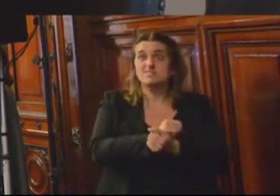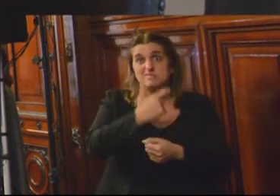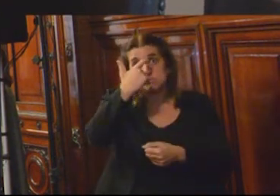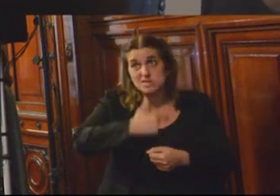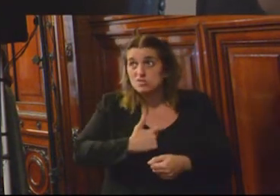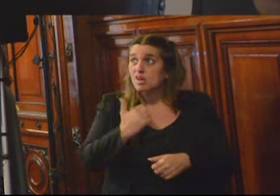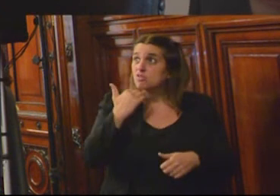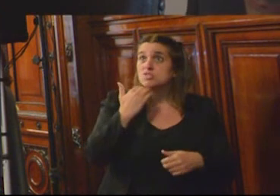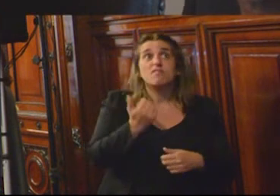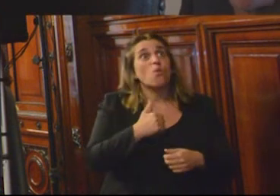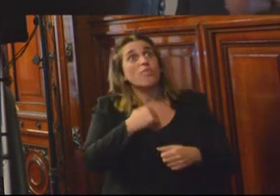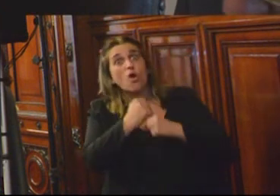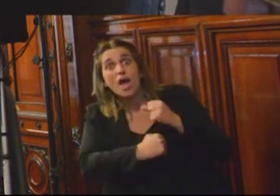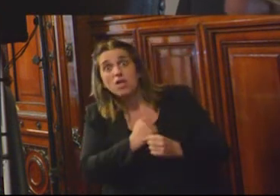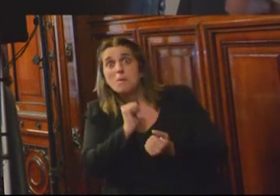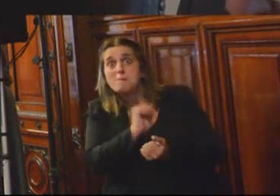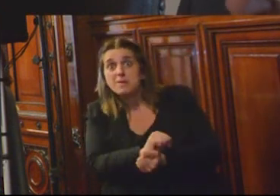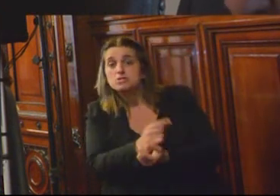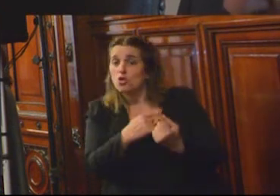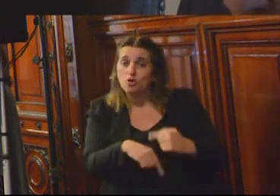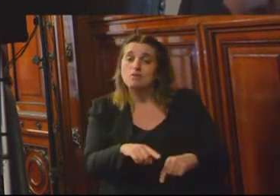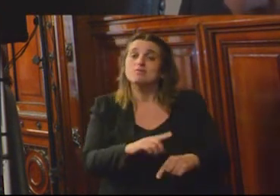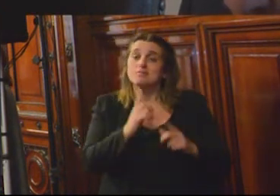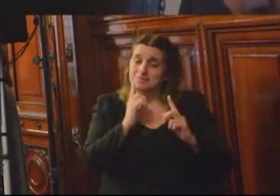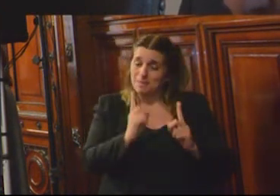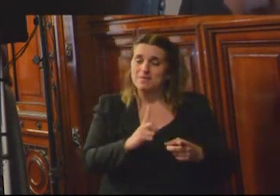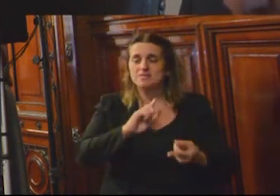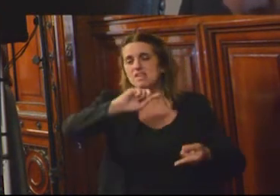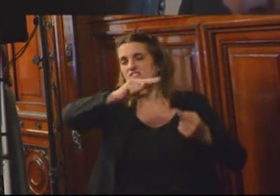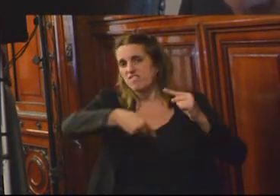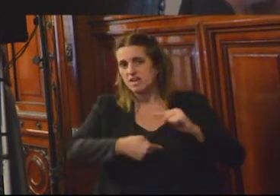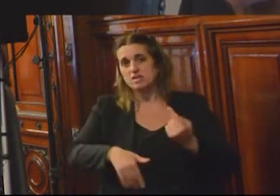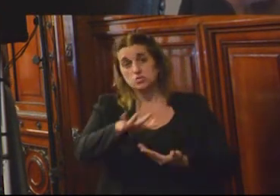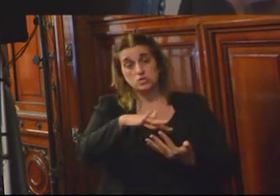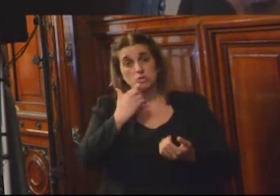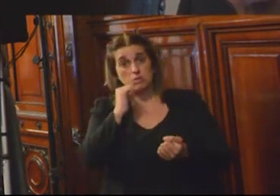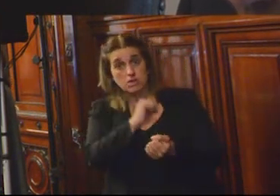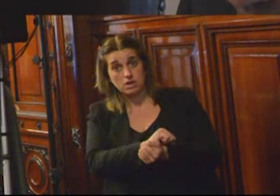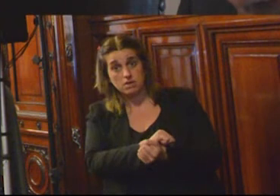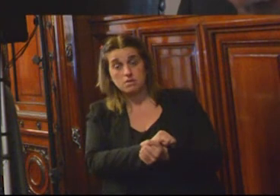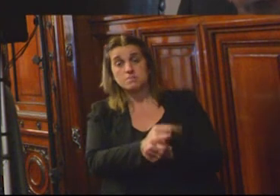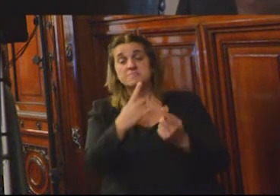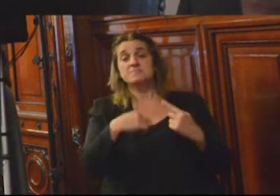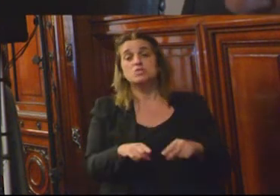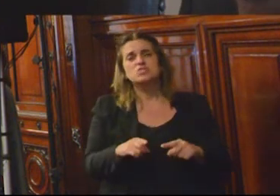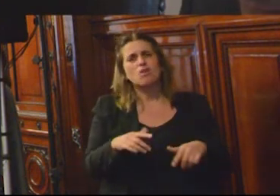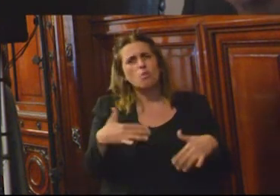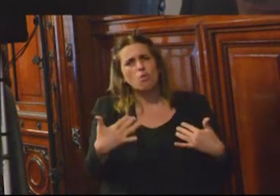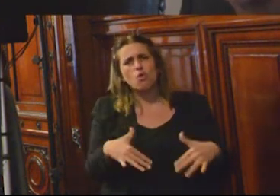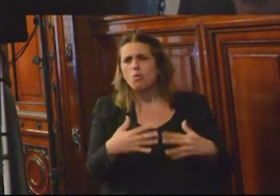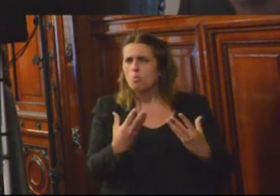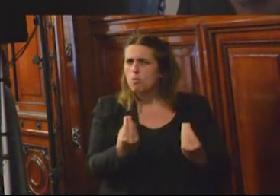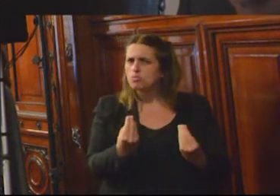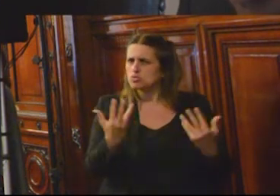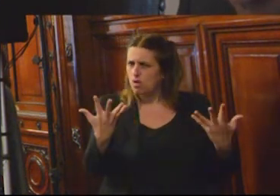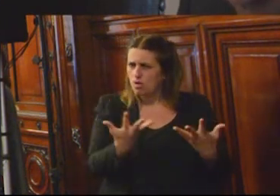un tema donde se invierte la situación, digamos así, de la privación de la libertad como excepción y con mucha frecuencia